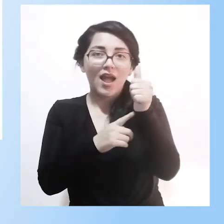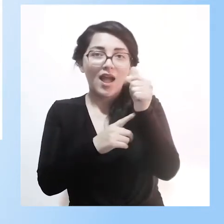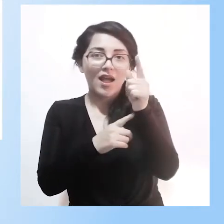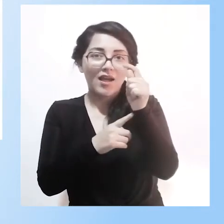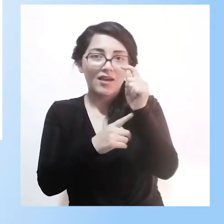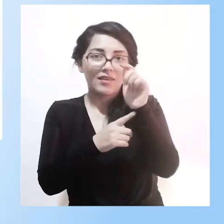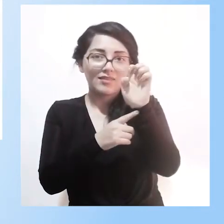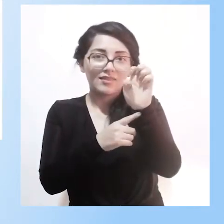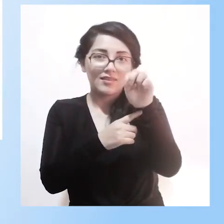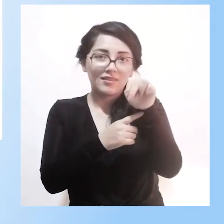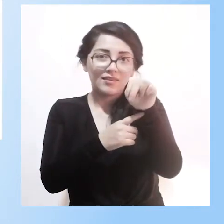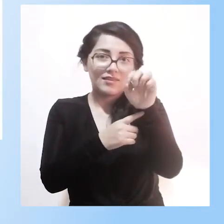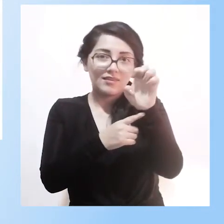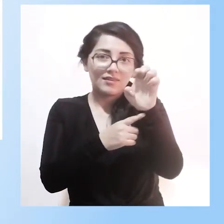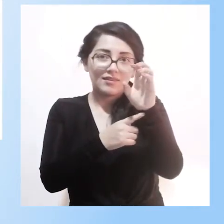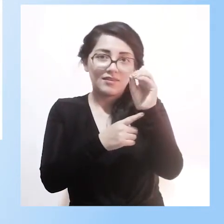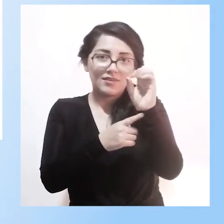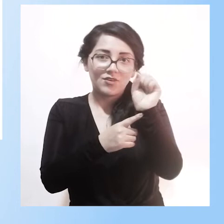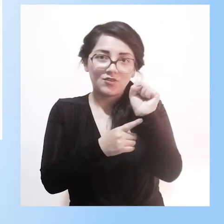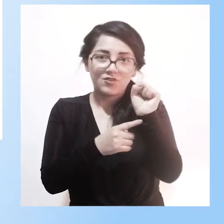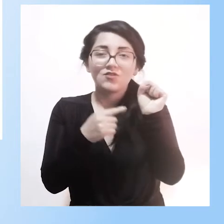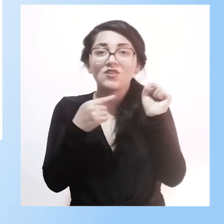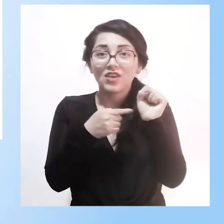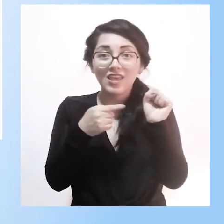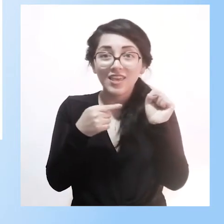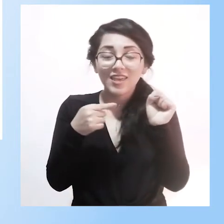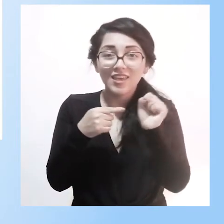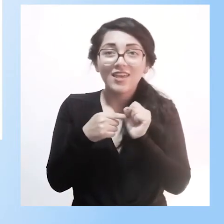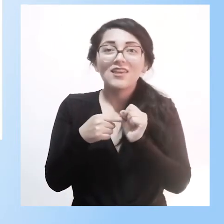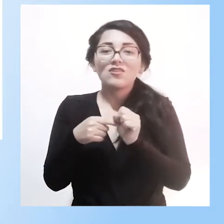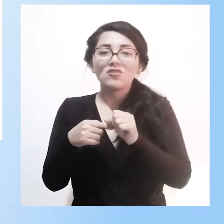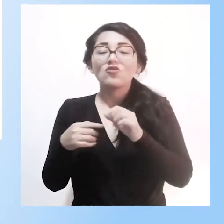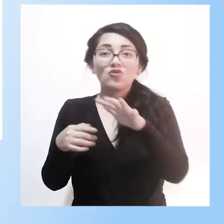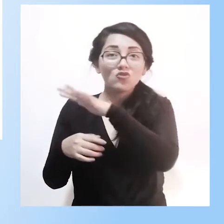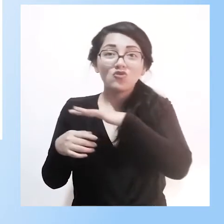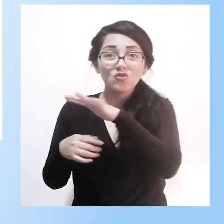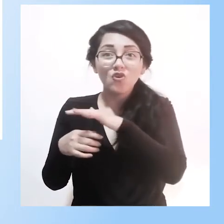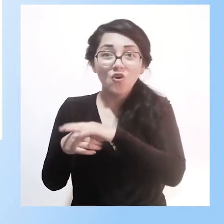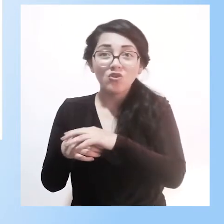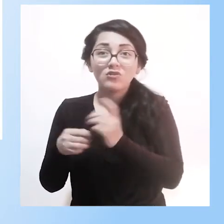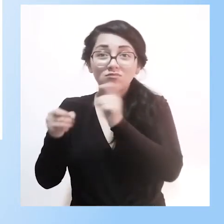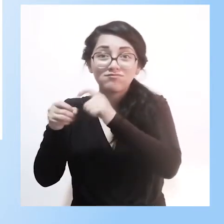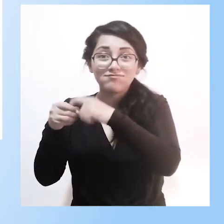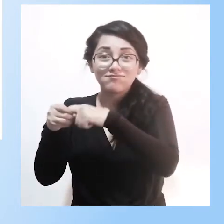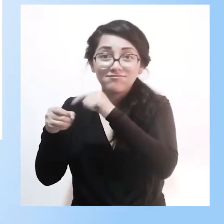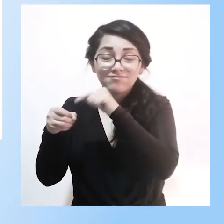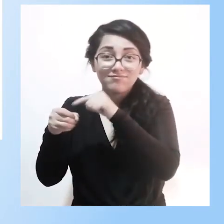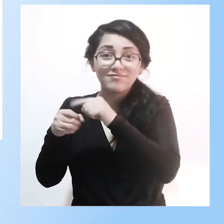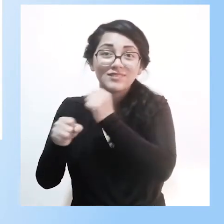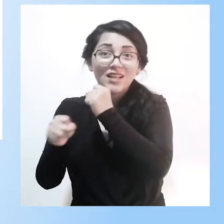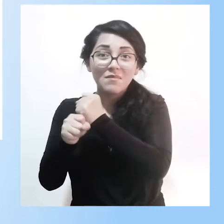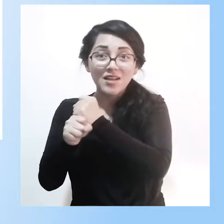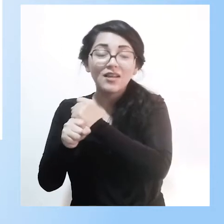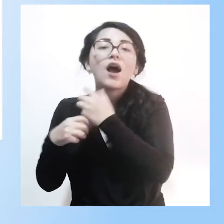Ateneos de todos los participantes involucrados, y se invitan a nuevos